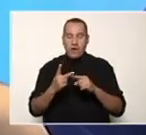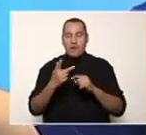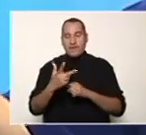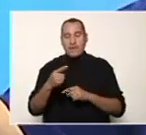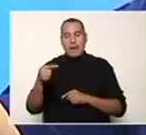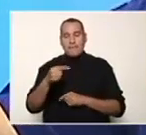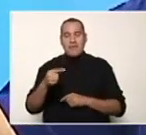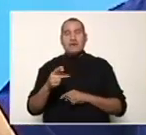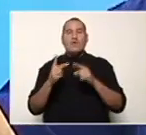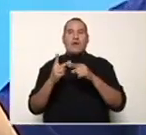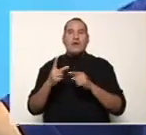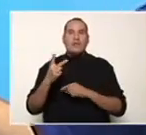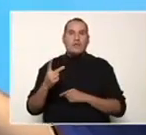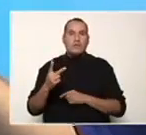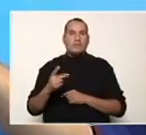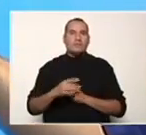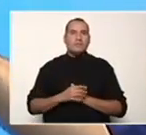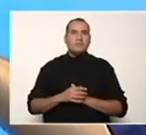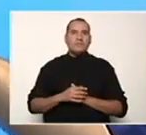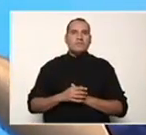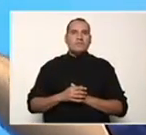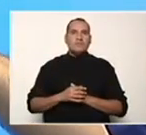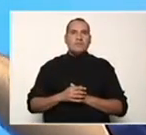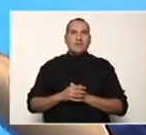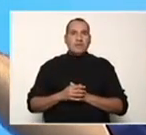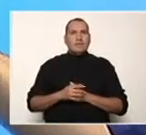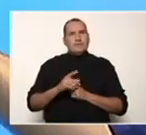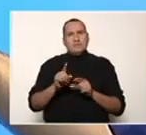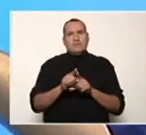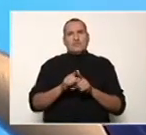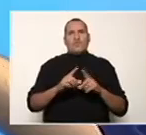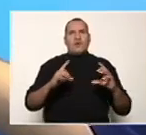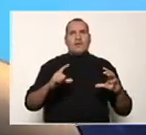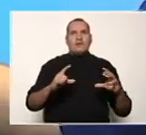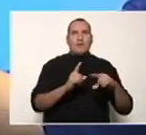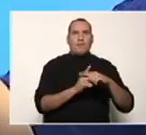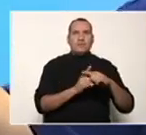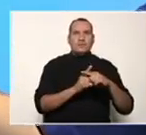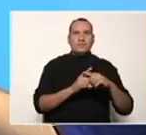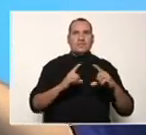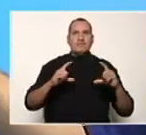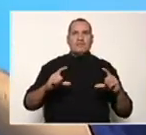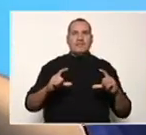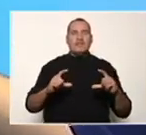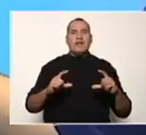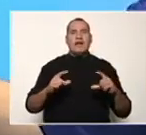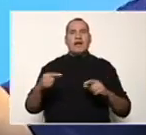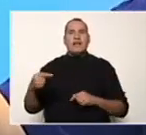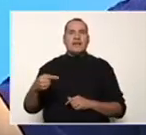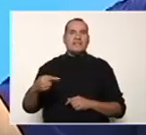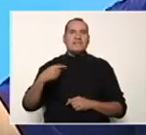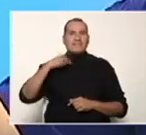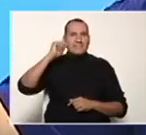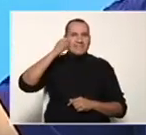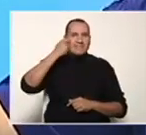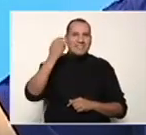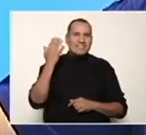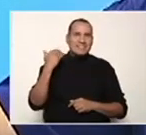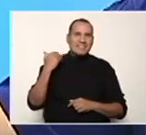de 2. Aquí tenemos la suma por su diferencia. ¿Cuál sería la factorización de